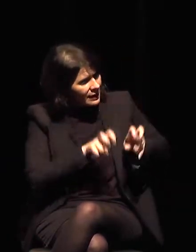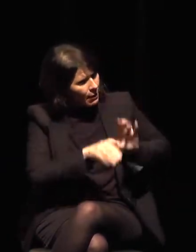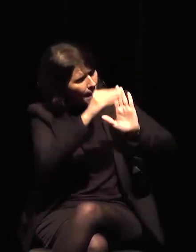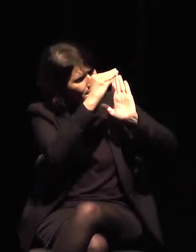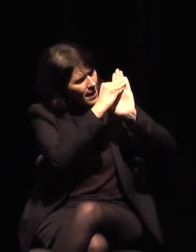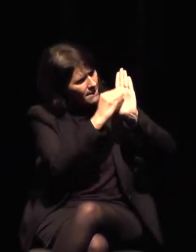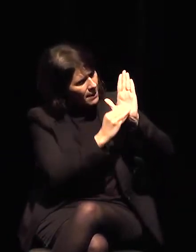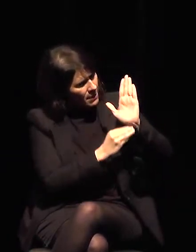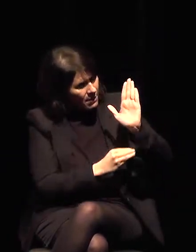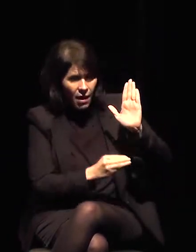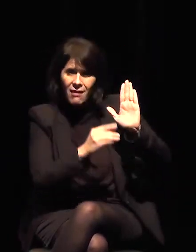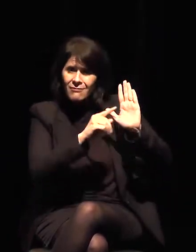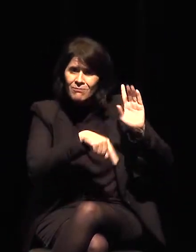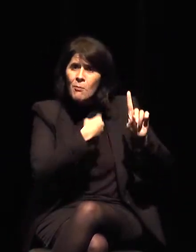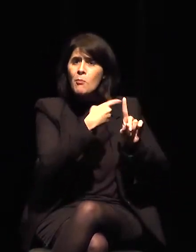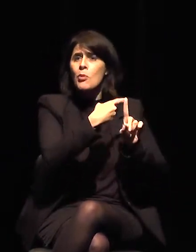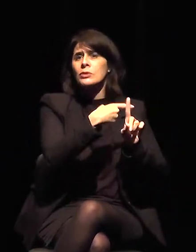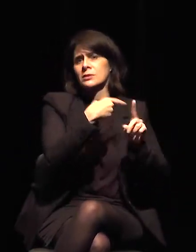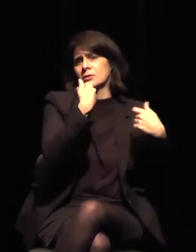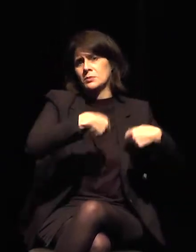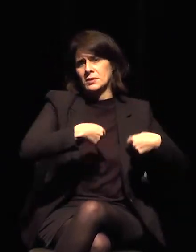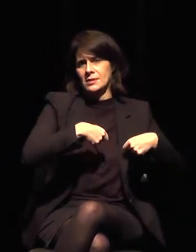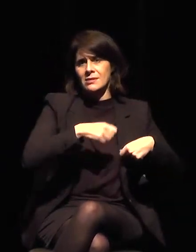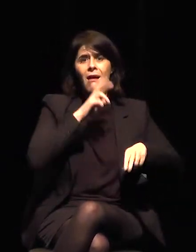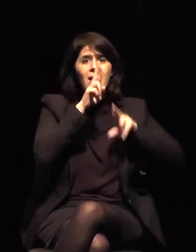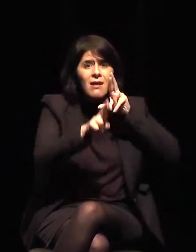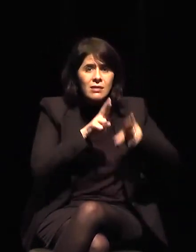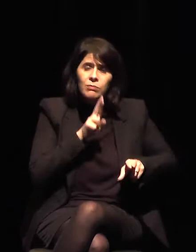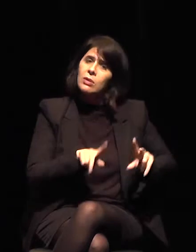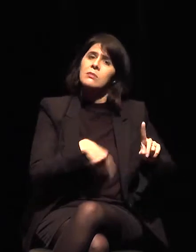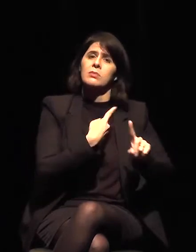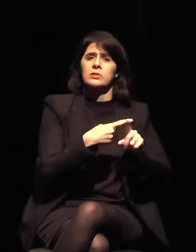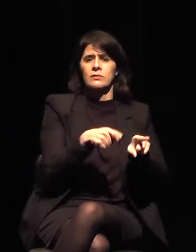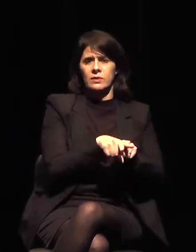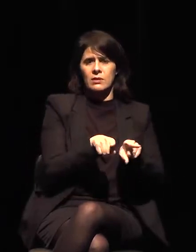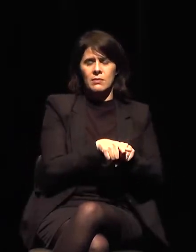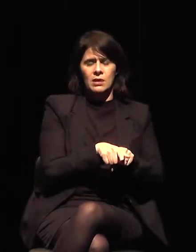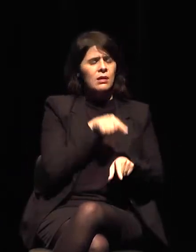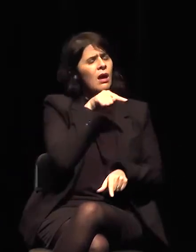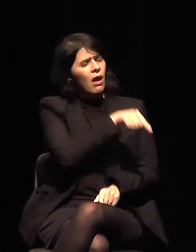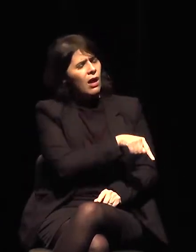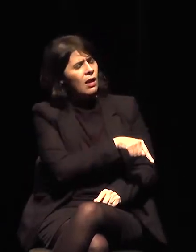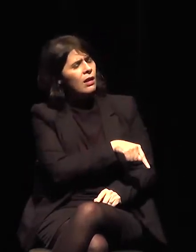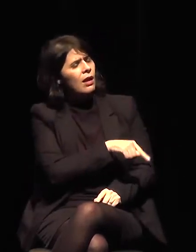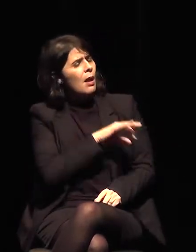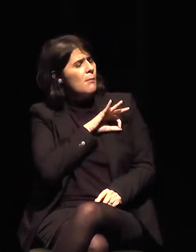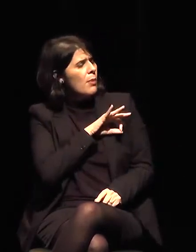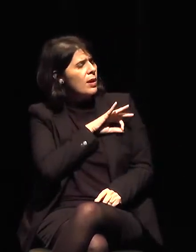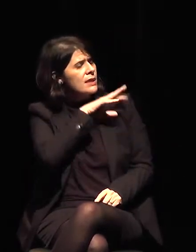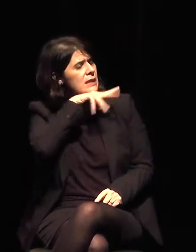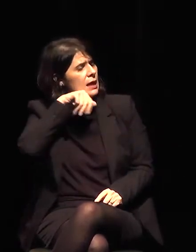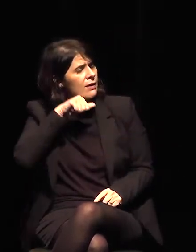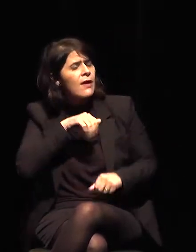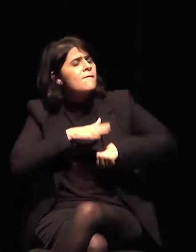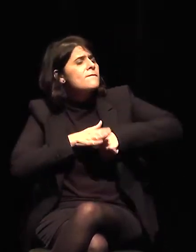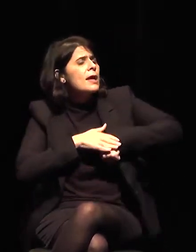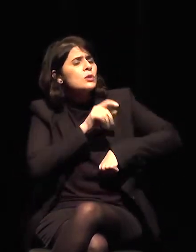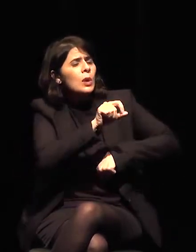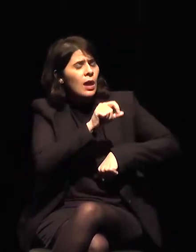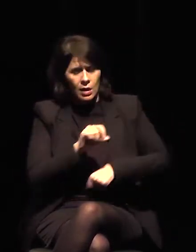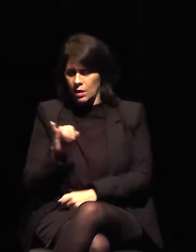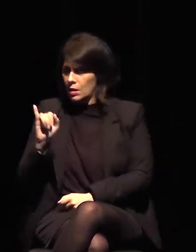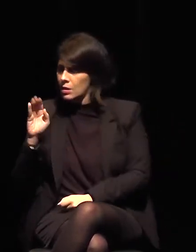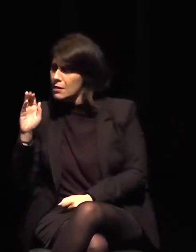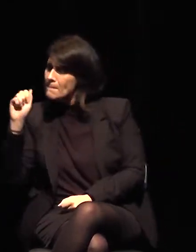que decir qué es lo que hace la Secretaría Nacional de Ingresos, qué es lo que hace cada una de las instituciones